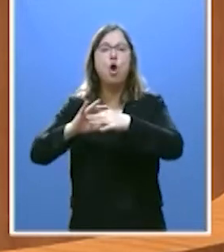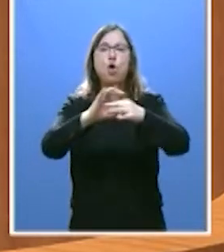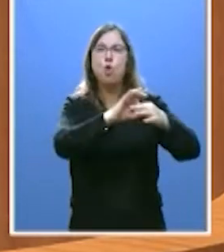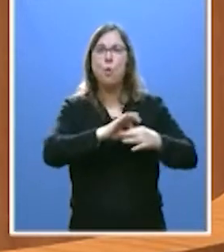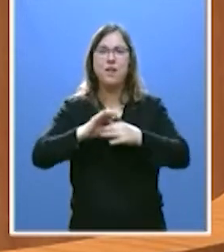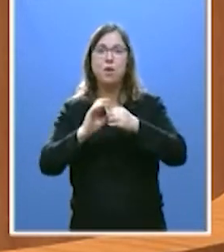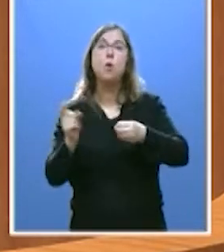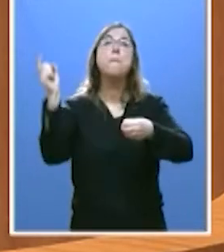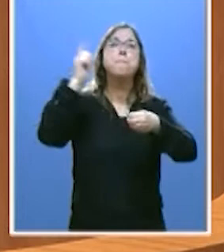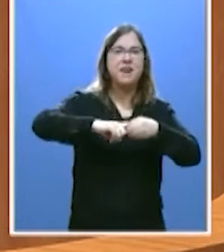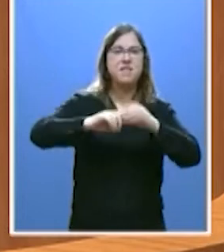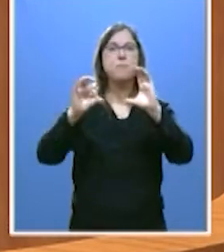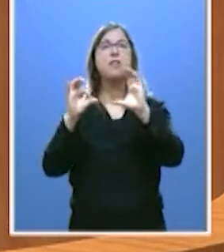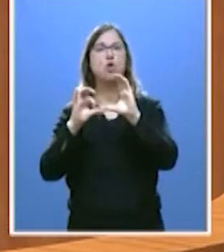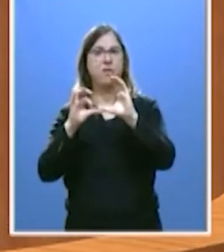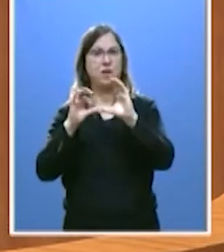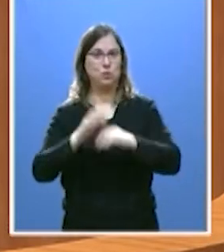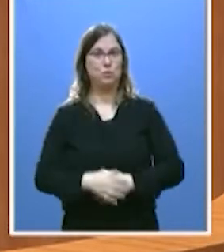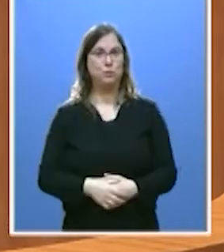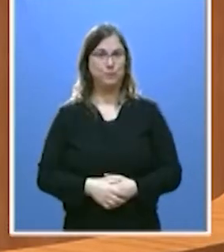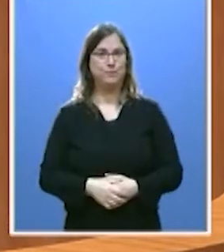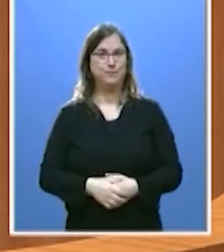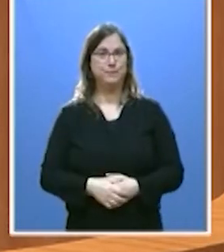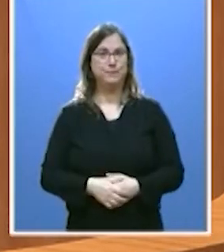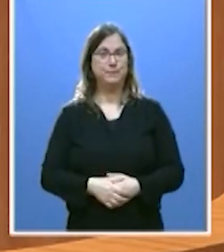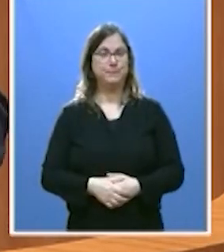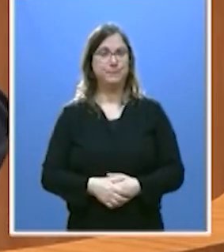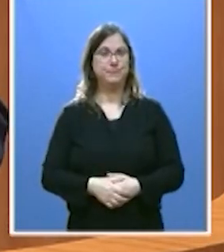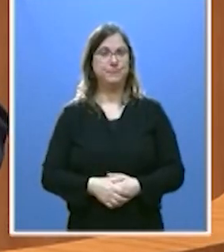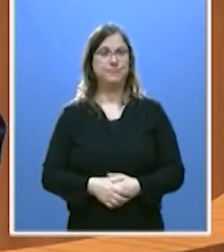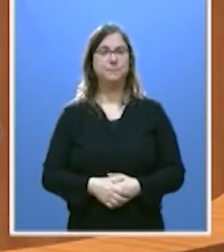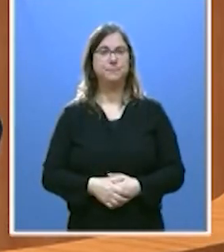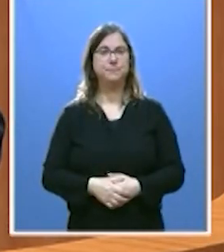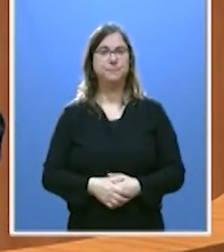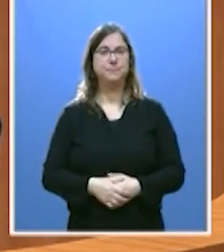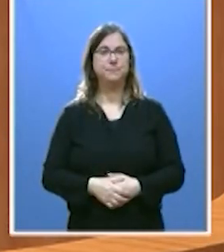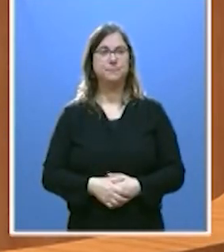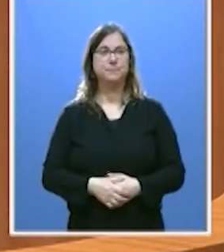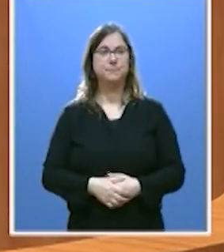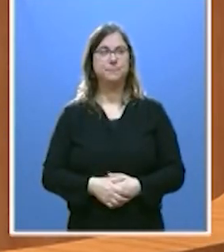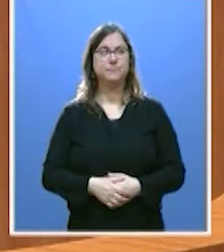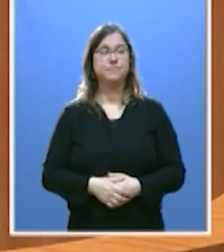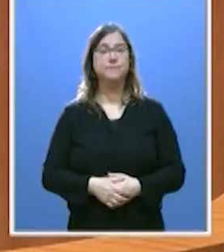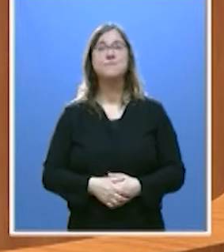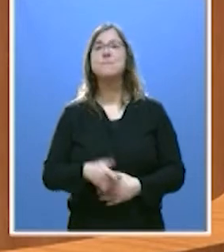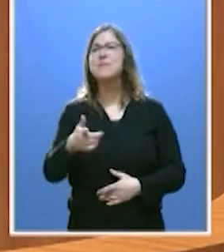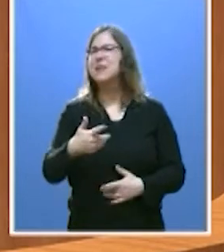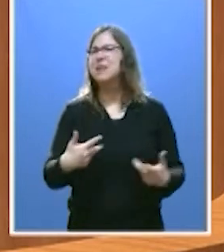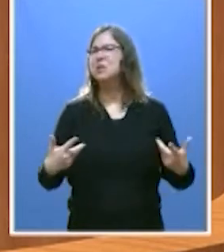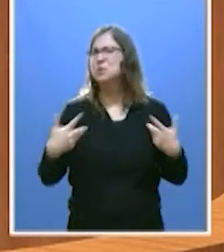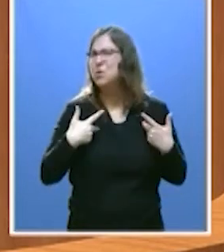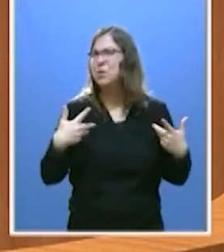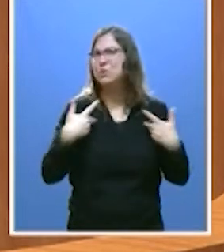participa Ciudadanos. Por tanto, quien sufrirá las peores